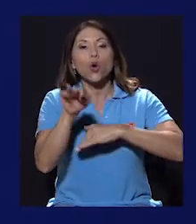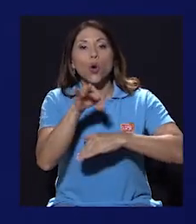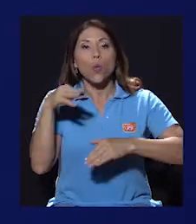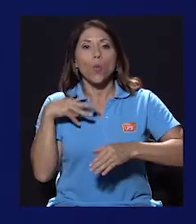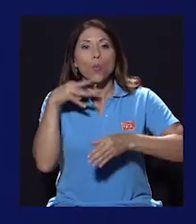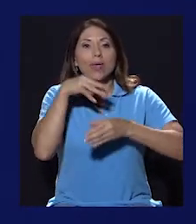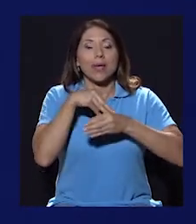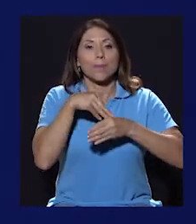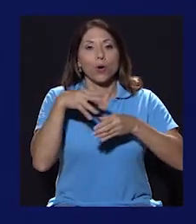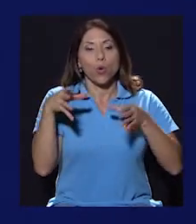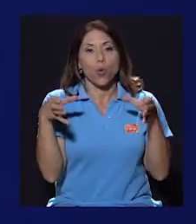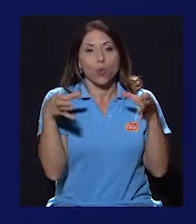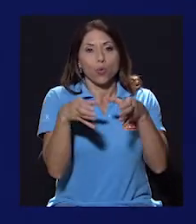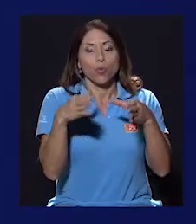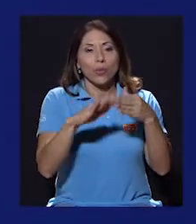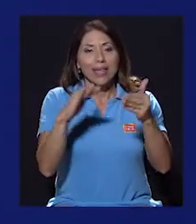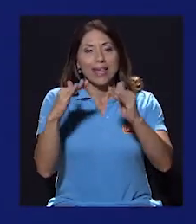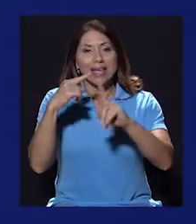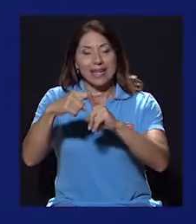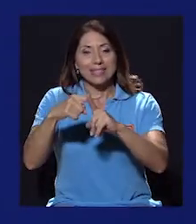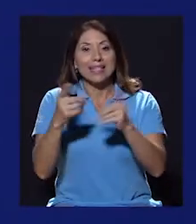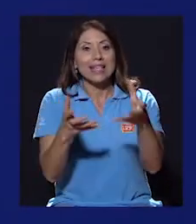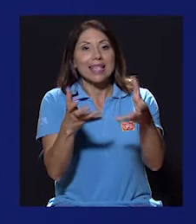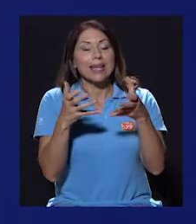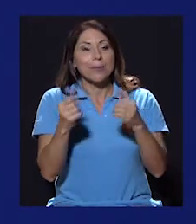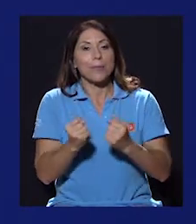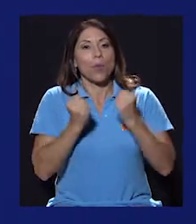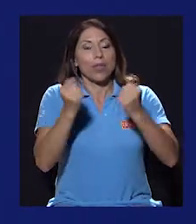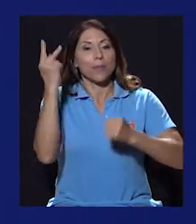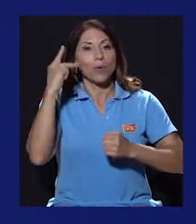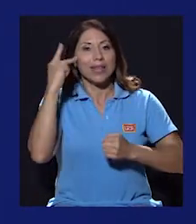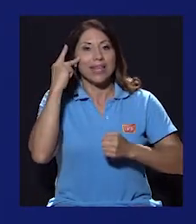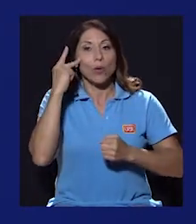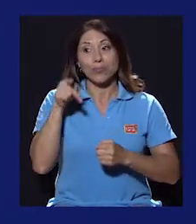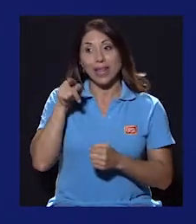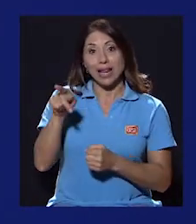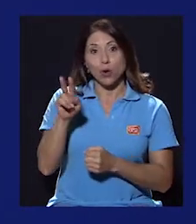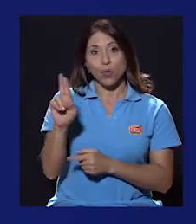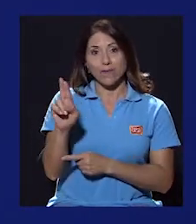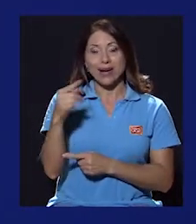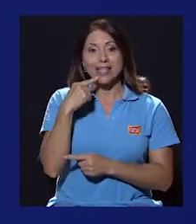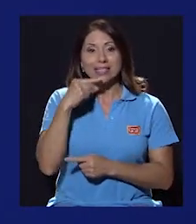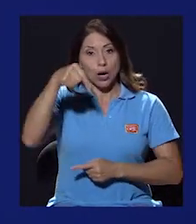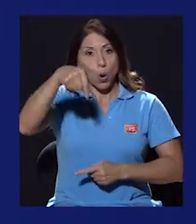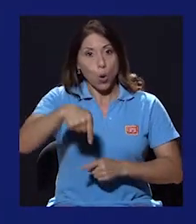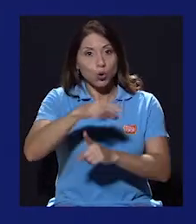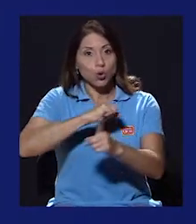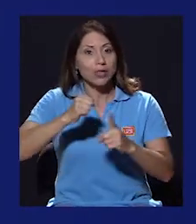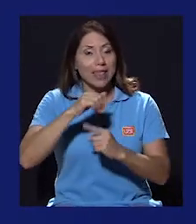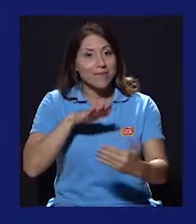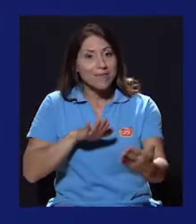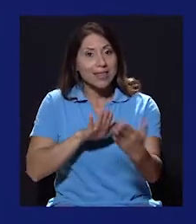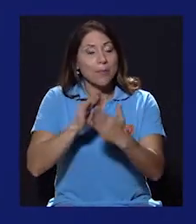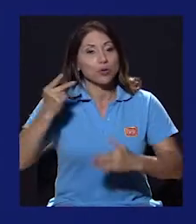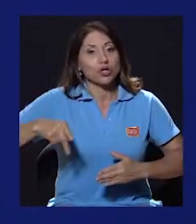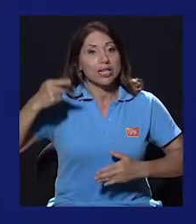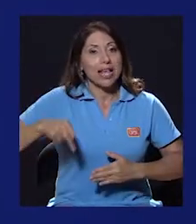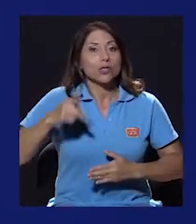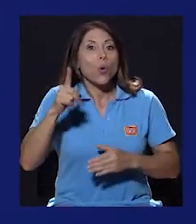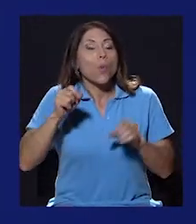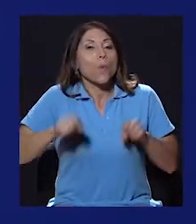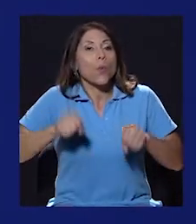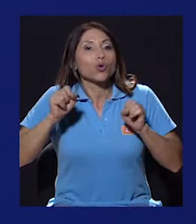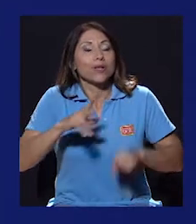que buscan poder político. Según Ulibarri, hoy nos enfrentamos como sociedad al riesgo de un posible